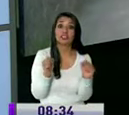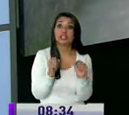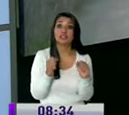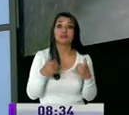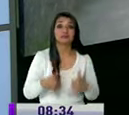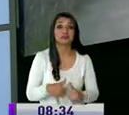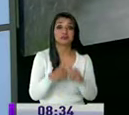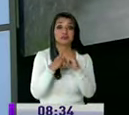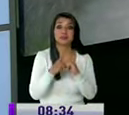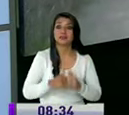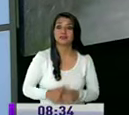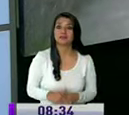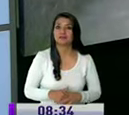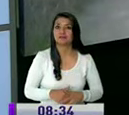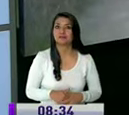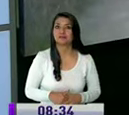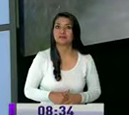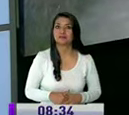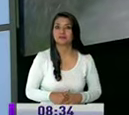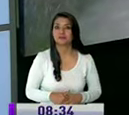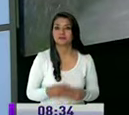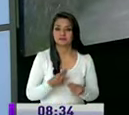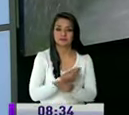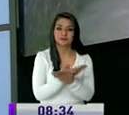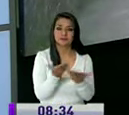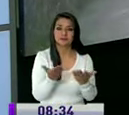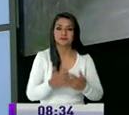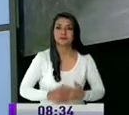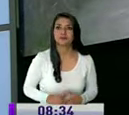se mantiene en esta parte de la ciudad adelante con la información